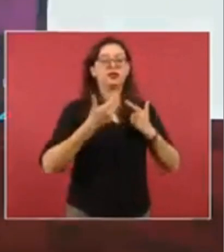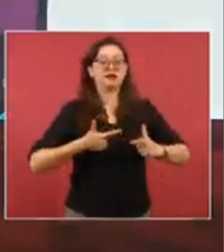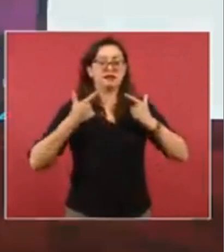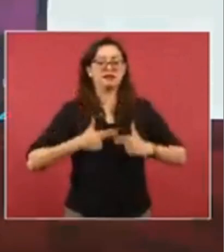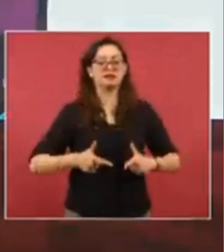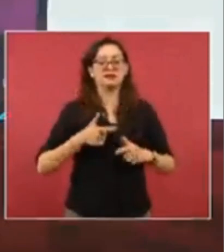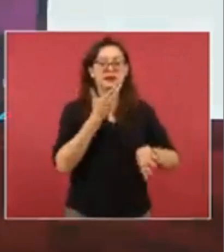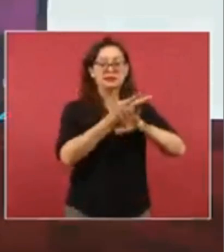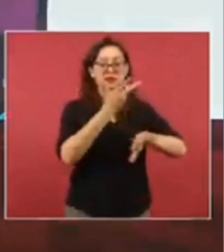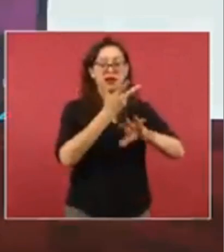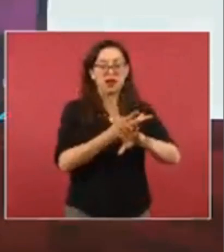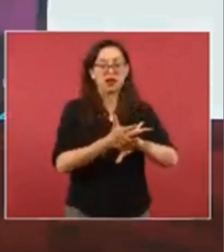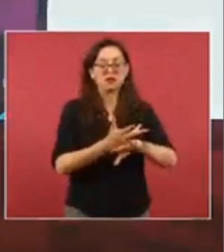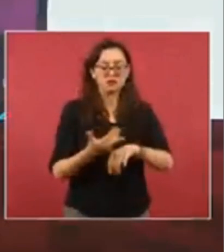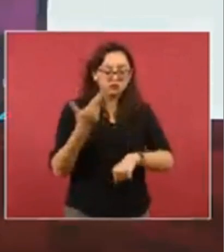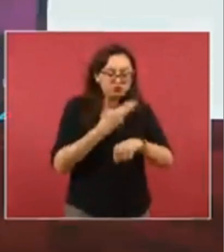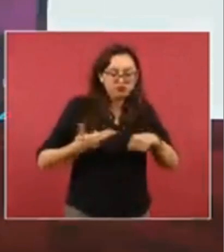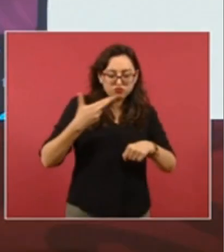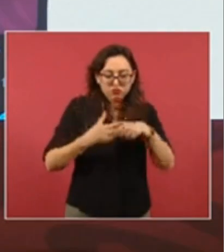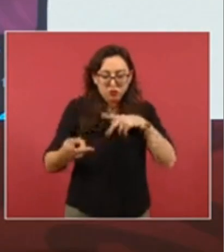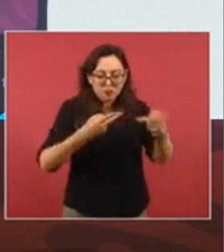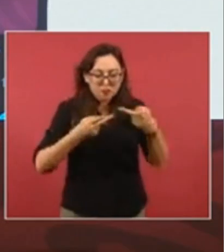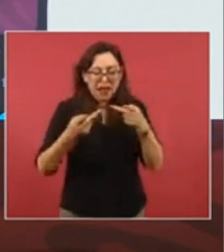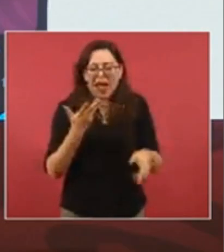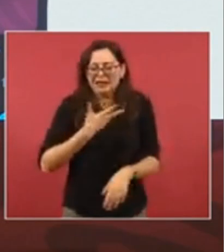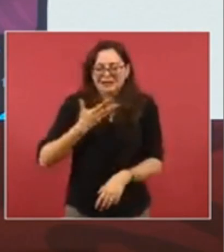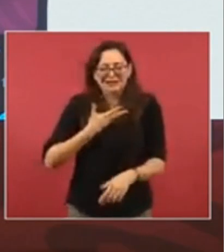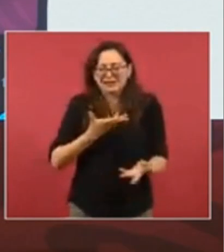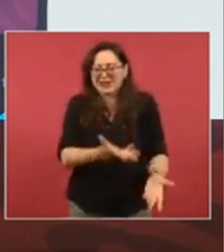echaron a andar, por ejemplo, y eso está demostrado,